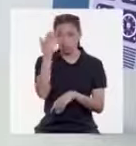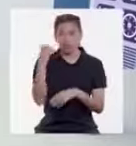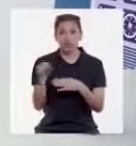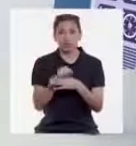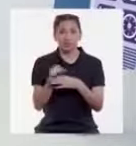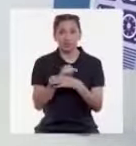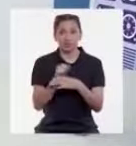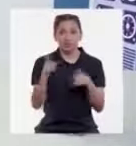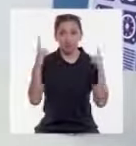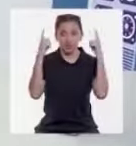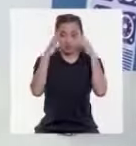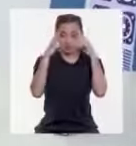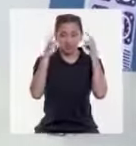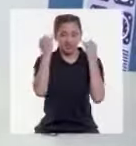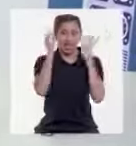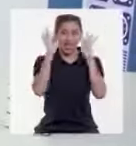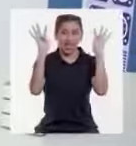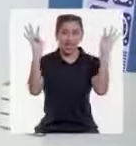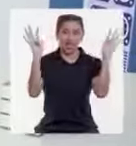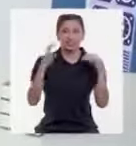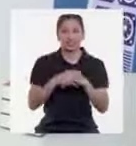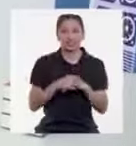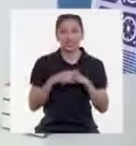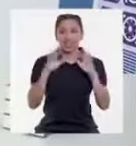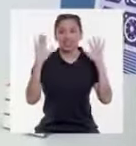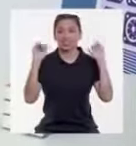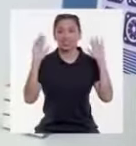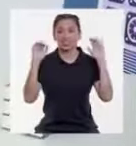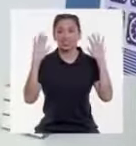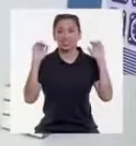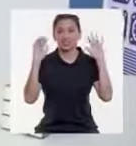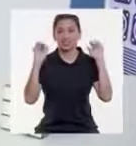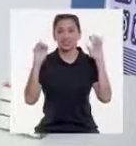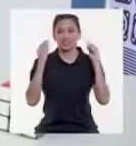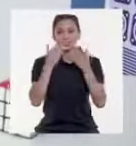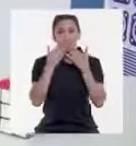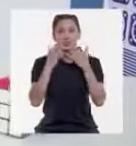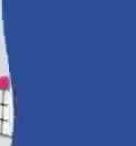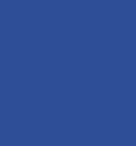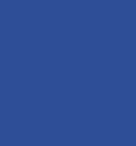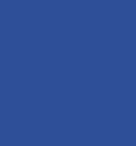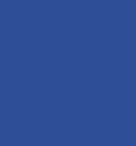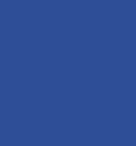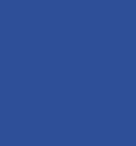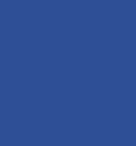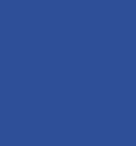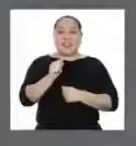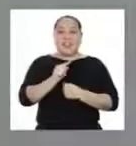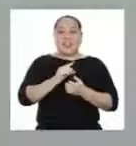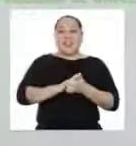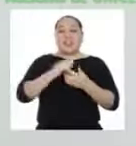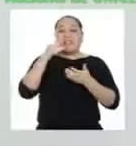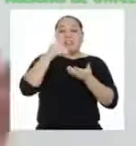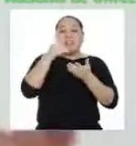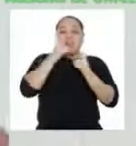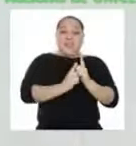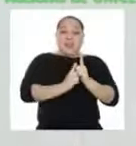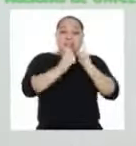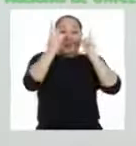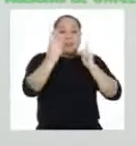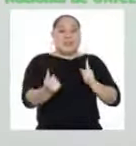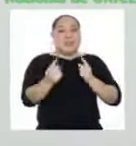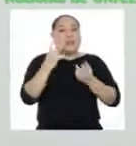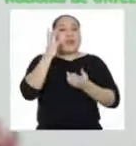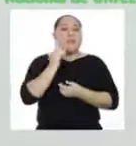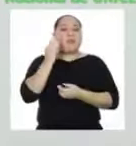ejercitar su mente y su imaginación. ¡Ja, ja, ¡Adiós, mam! Estudiar a distancia es una